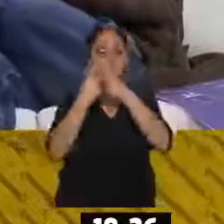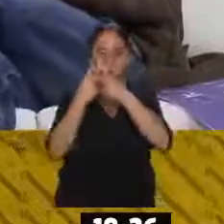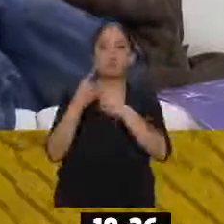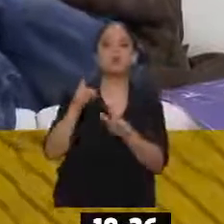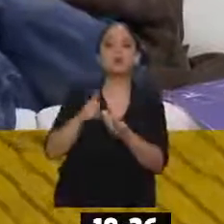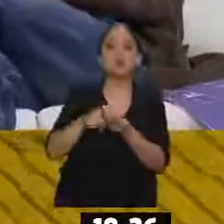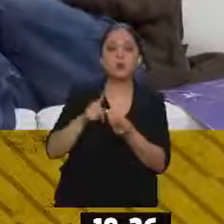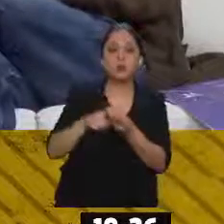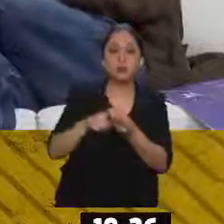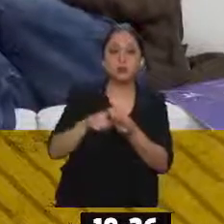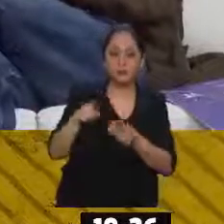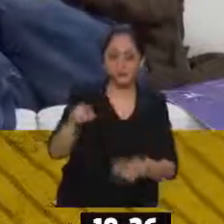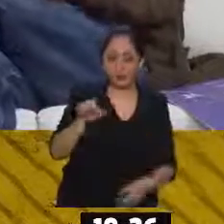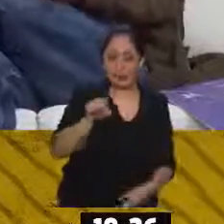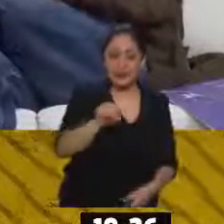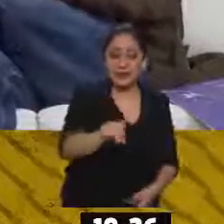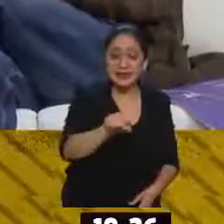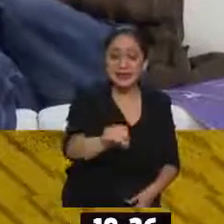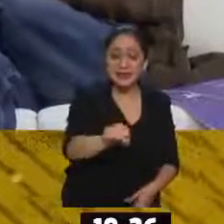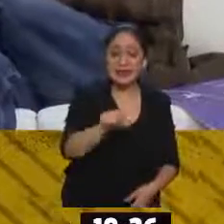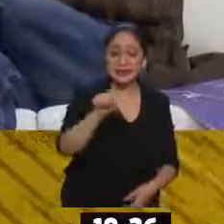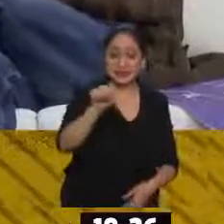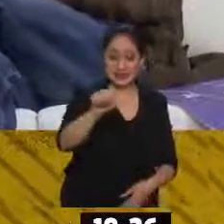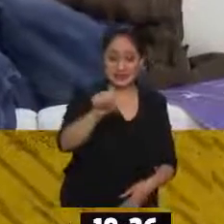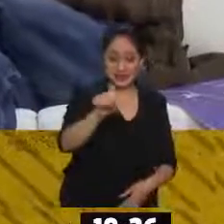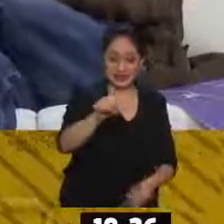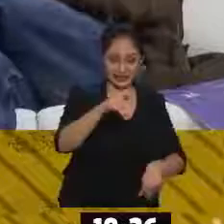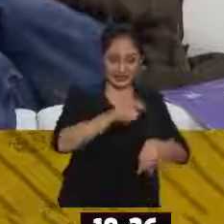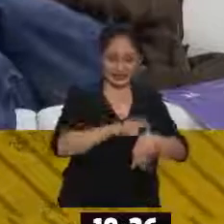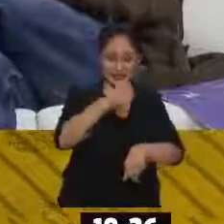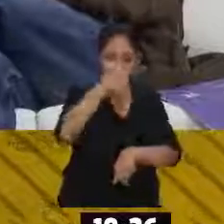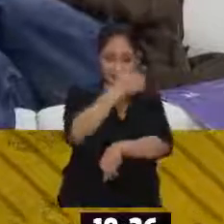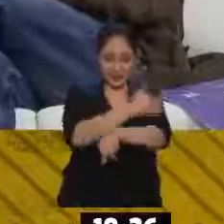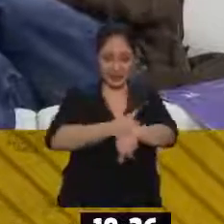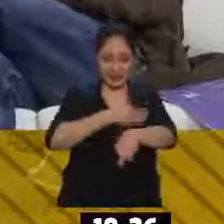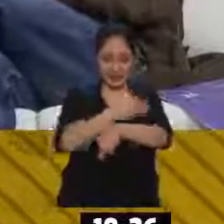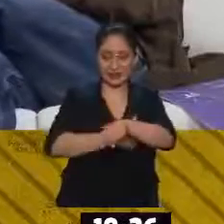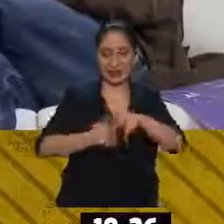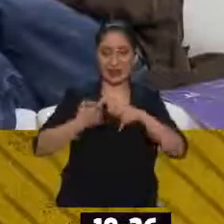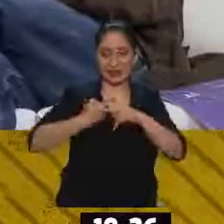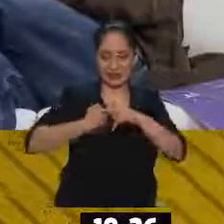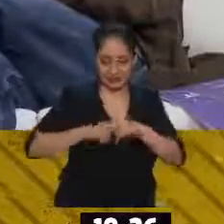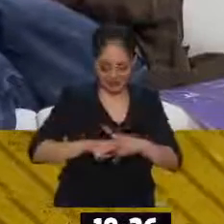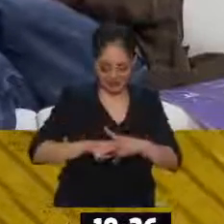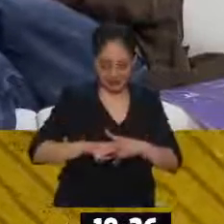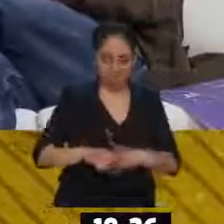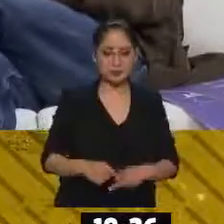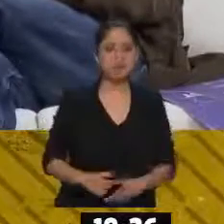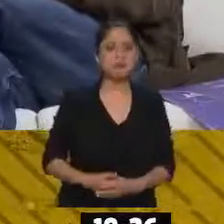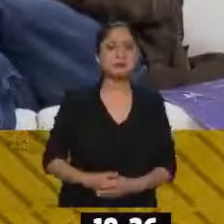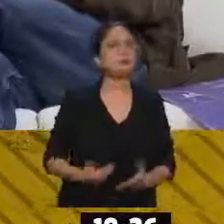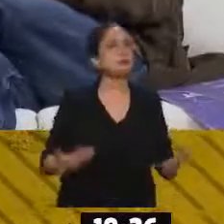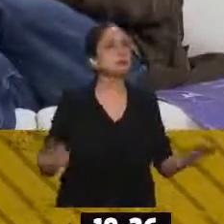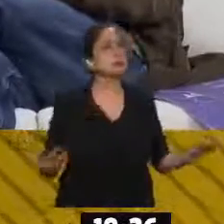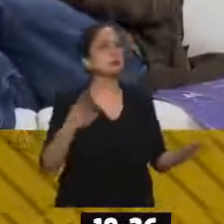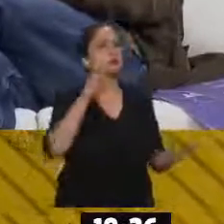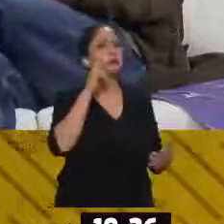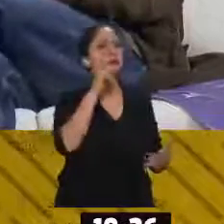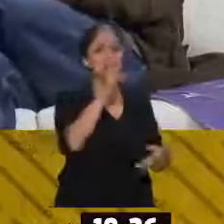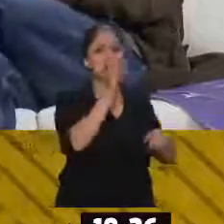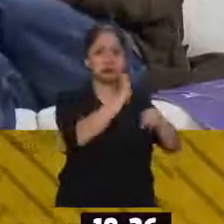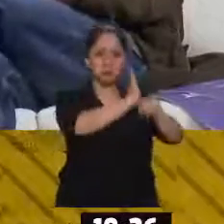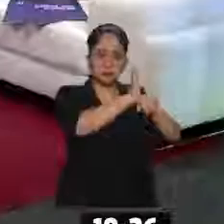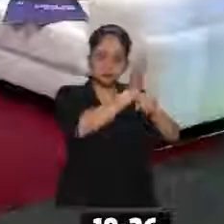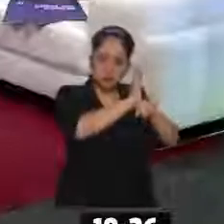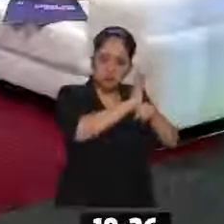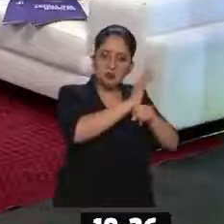Parque México. 16? Este sábado 16. ¿A las 6? A las 6 de la tarde. Entonces, vemos el universo de Clarita,